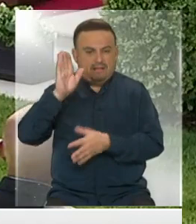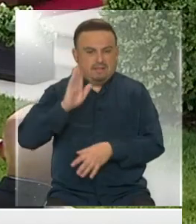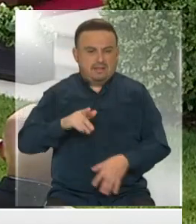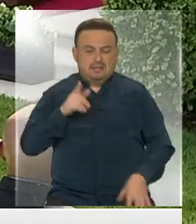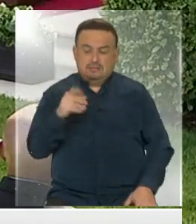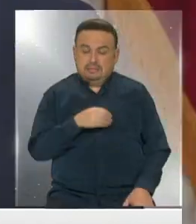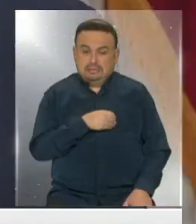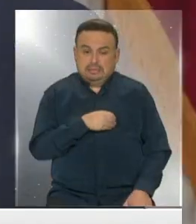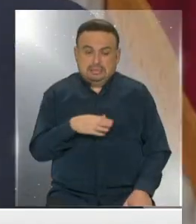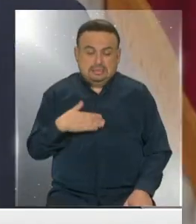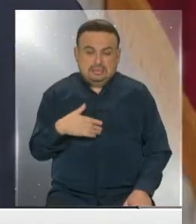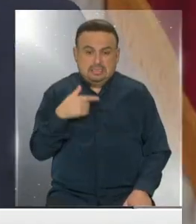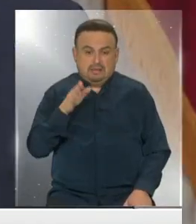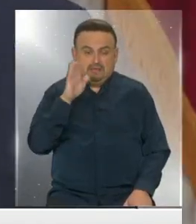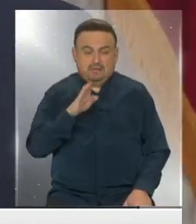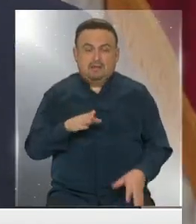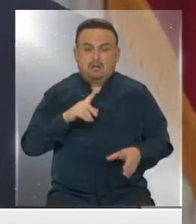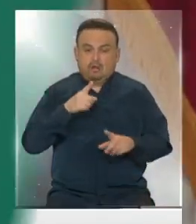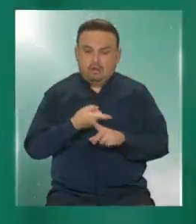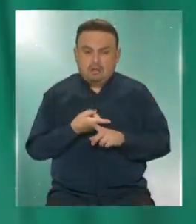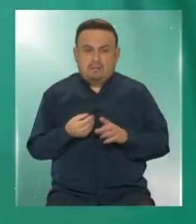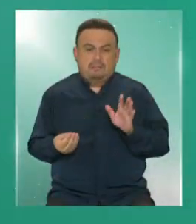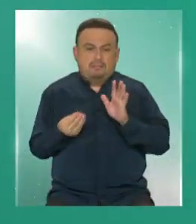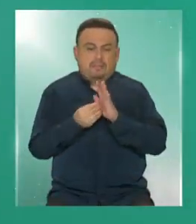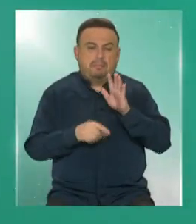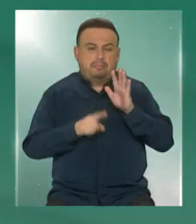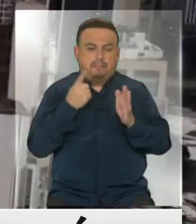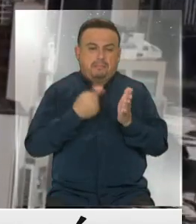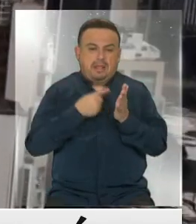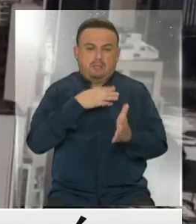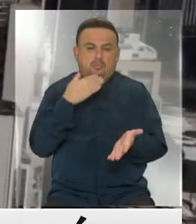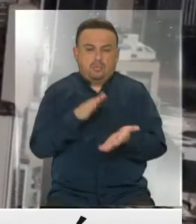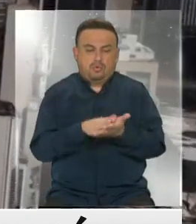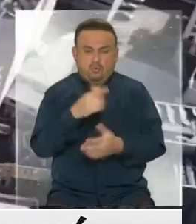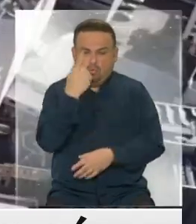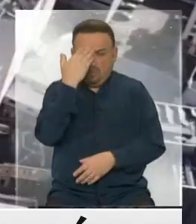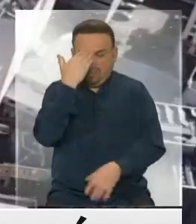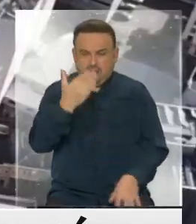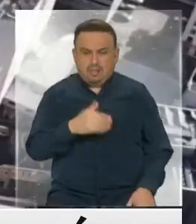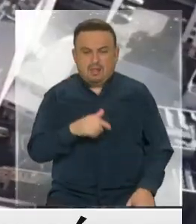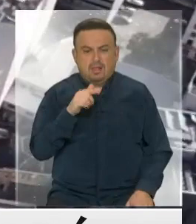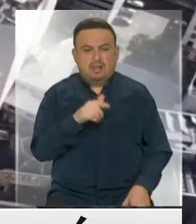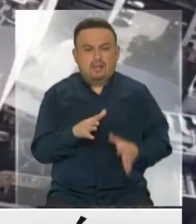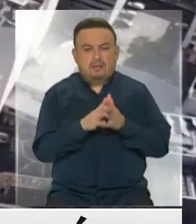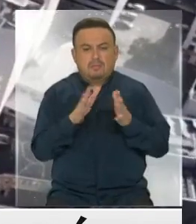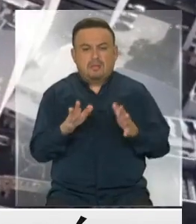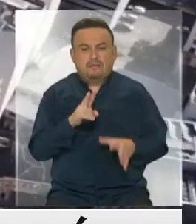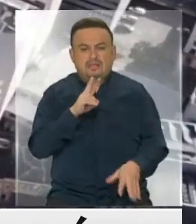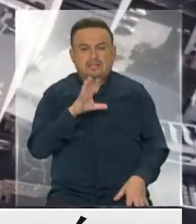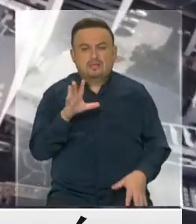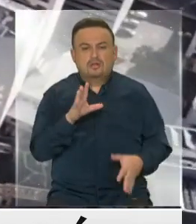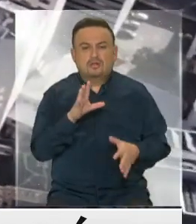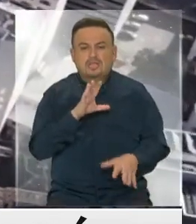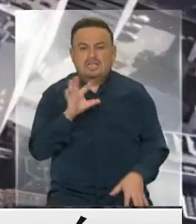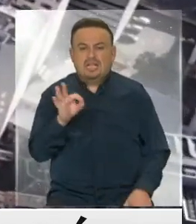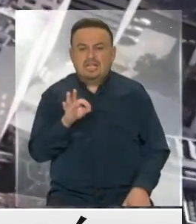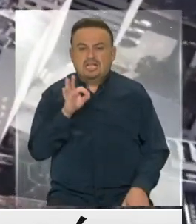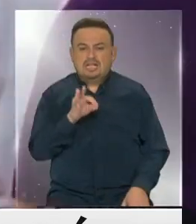lamentablemente, Brasil volvió a reportar más de mil muertes de COVID-19 en un solo día, sumando ya más de 25.500